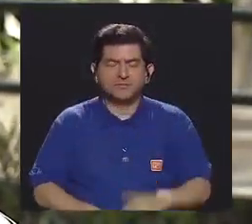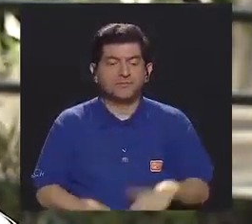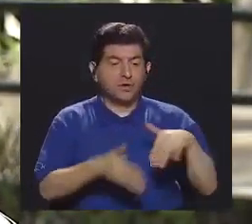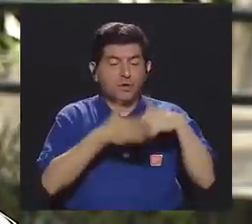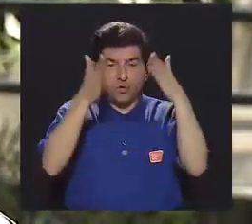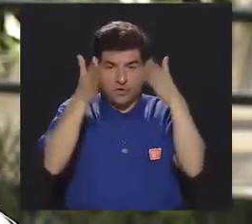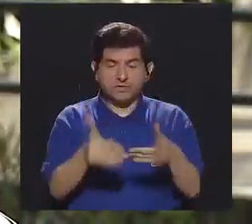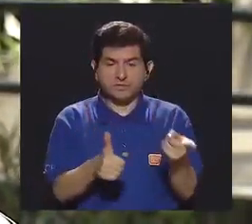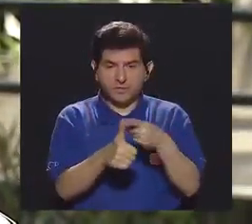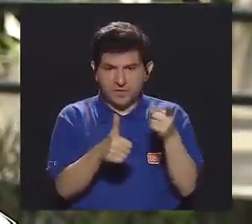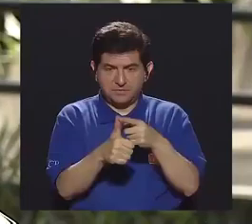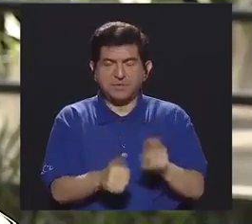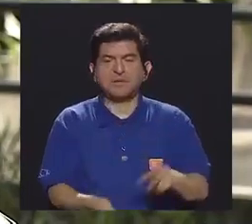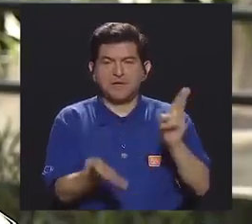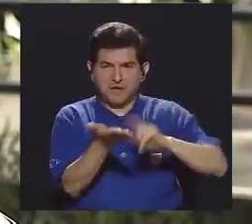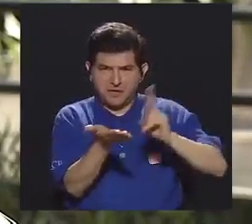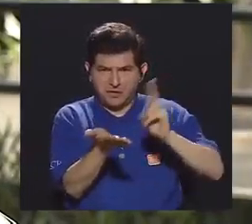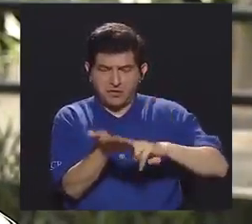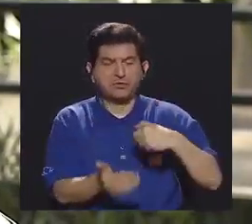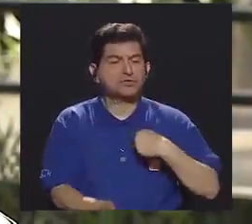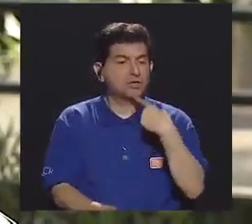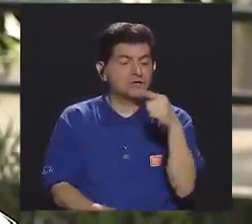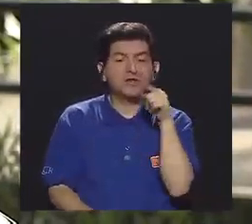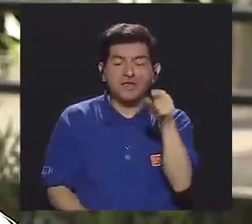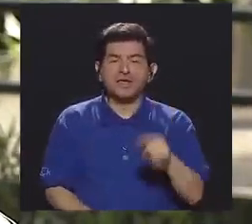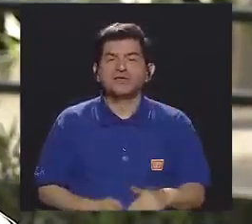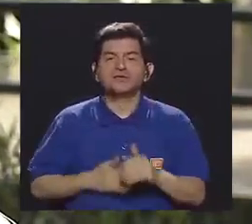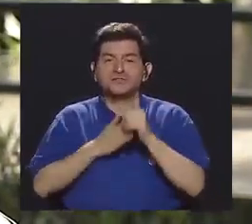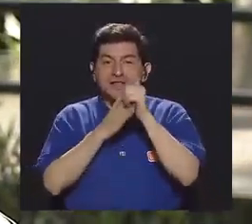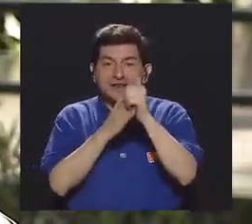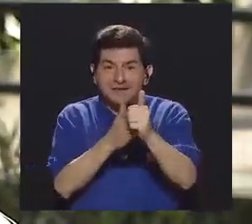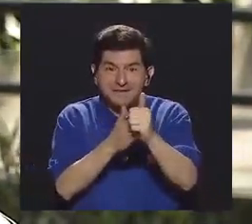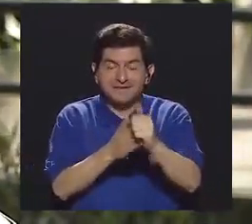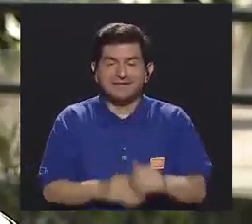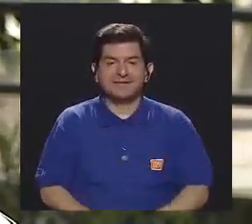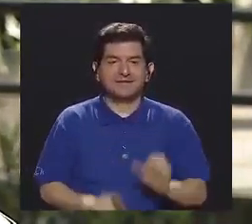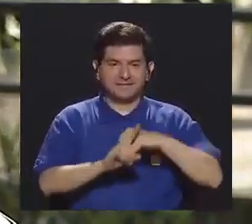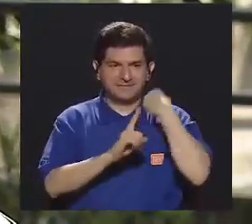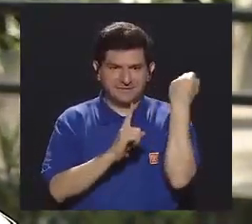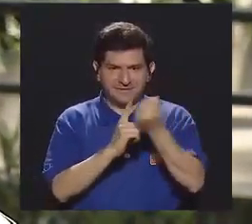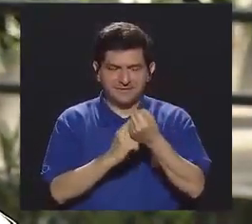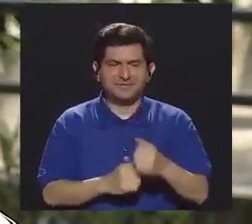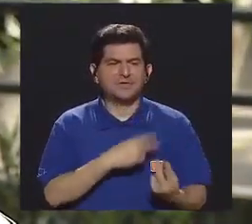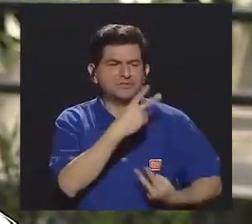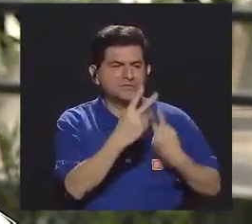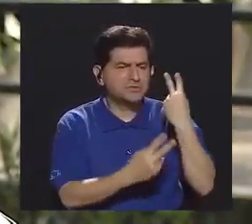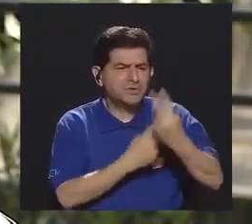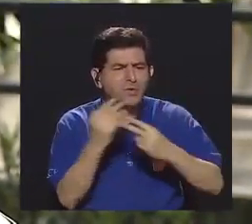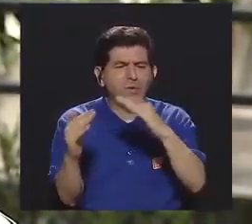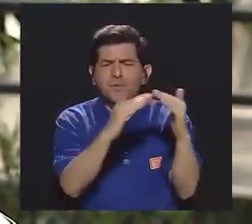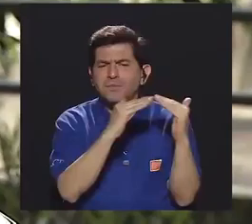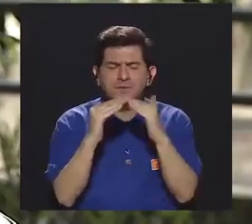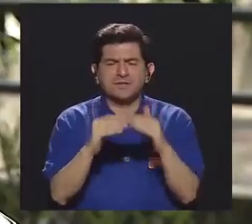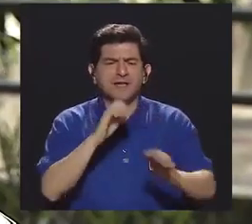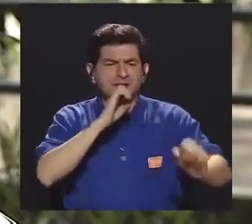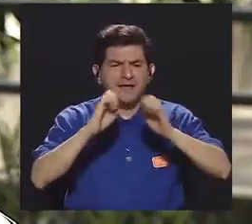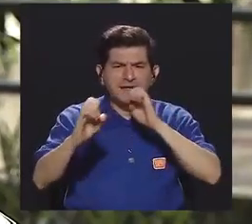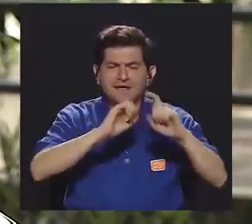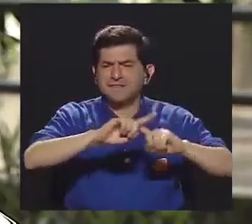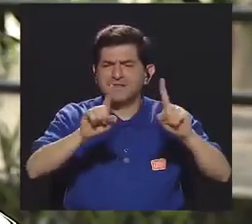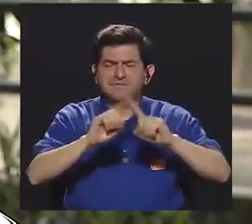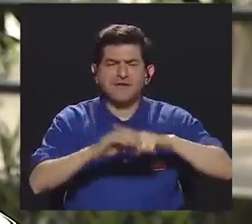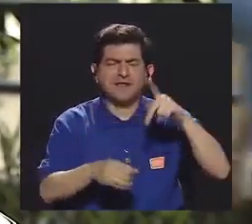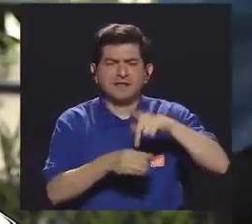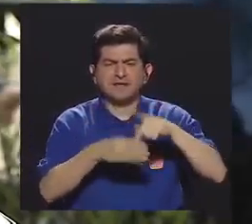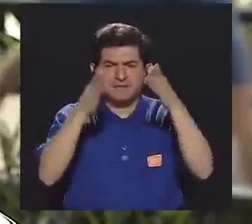hicimos fue con los estudiantes, que fueron los primeros que mastricularon y yo siempre les digo que ellos fueron los pioneros en esto, ¿verdad? Hicimos visitas a la comunidad,